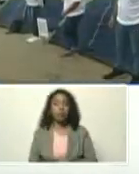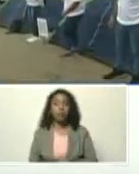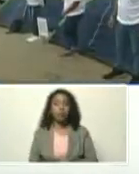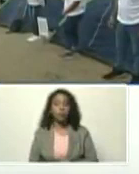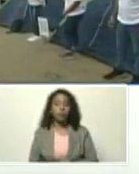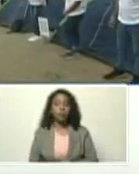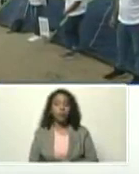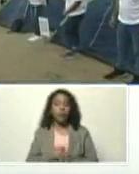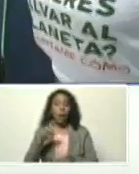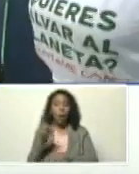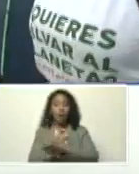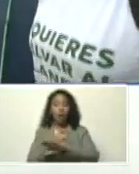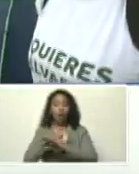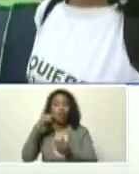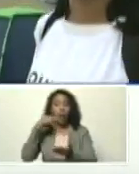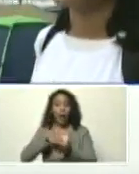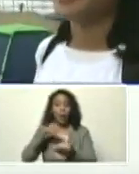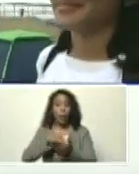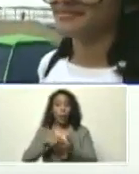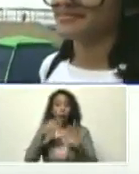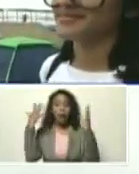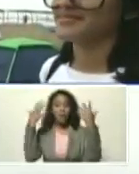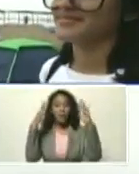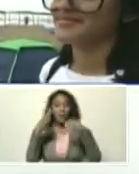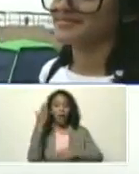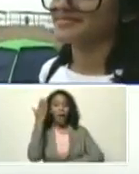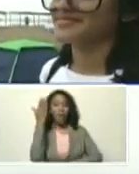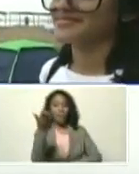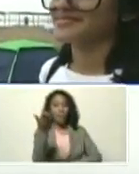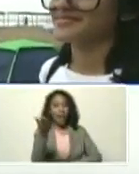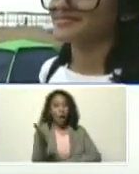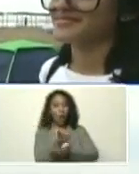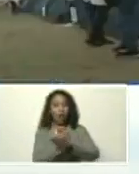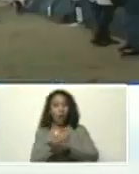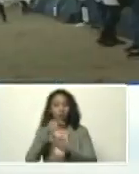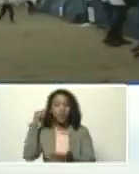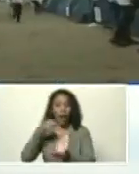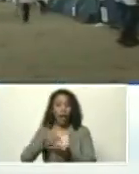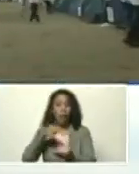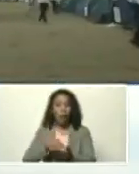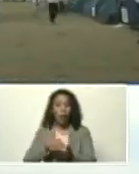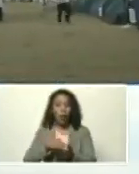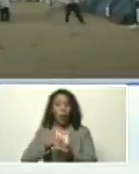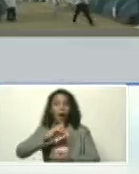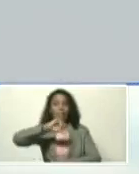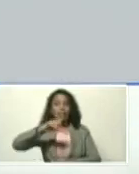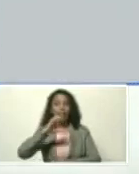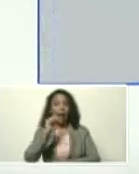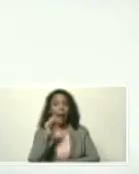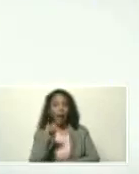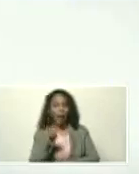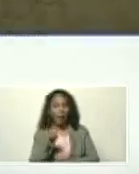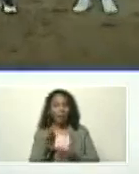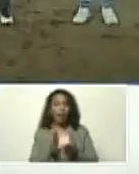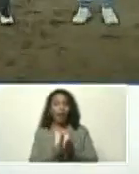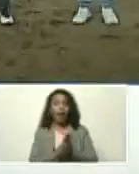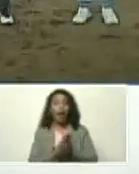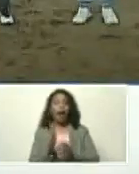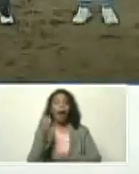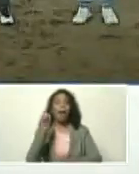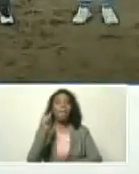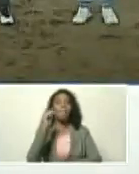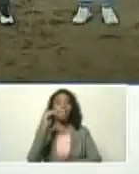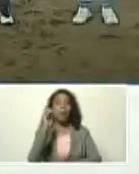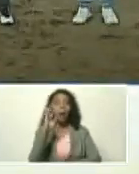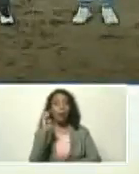Cava, y le damos desde aquí, un aplauso a ti, la Cava, a Jean, a Bárbara, y